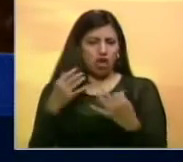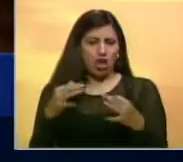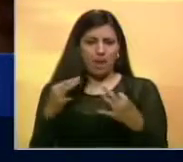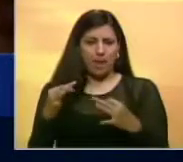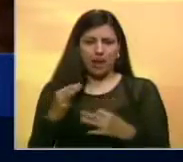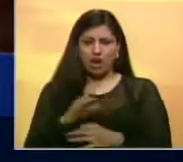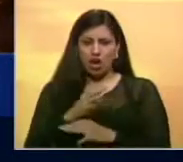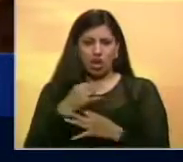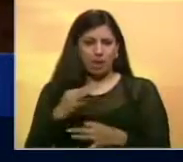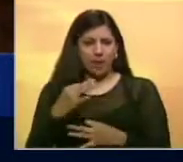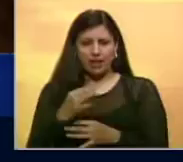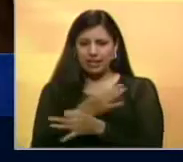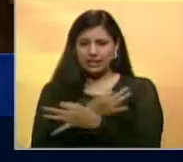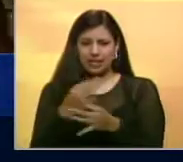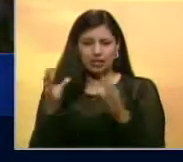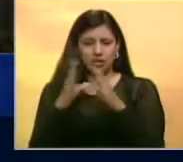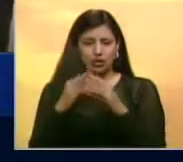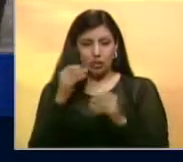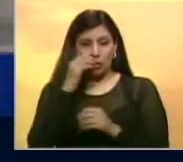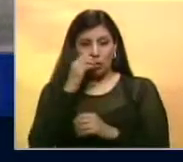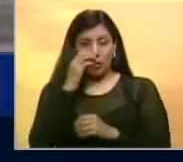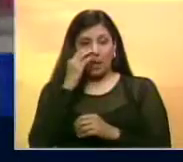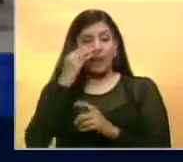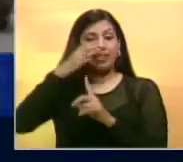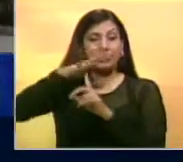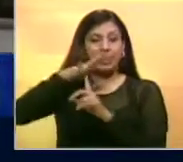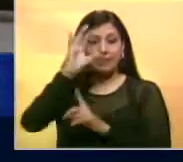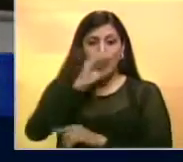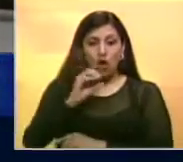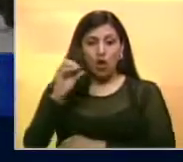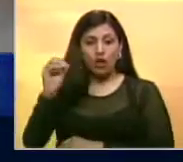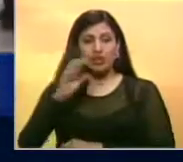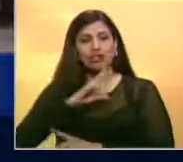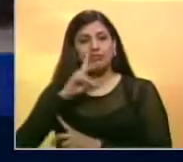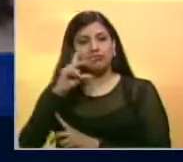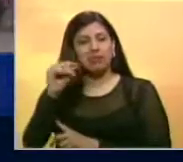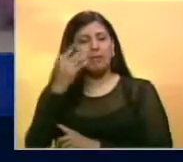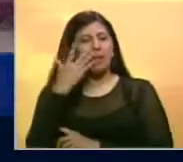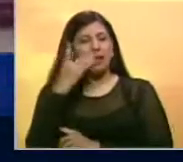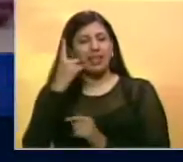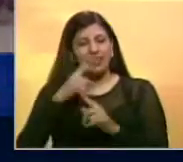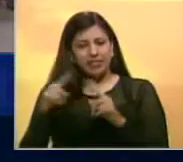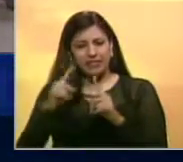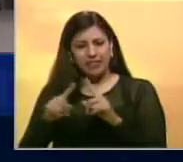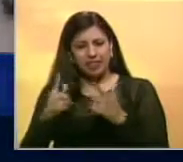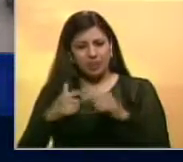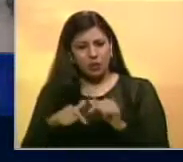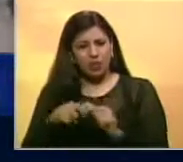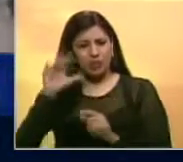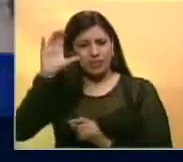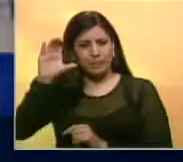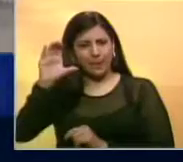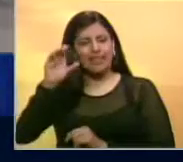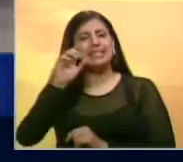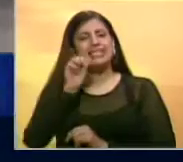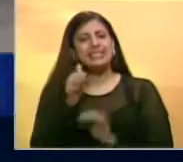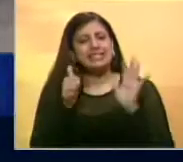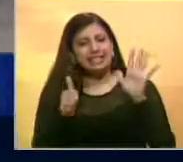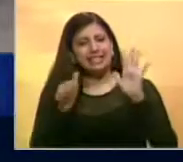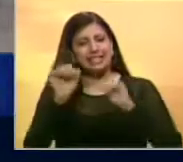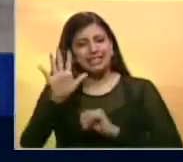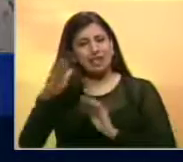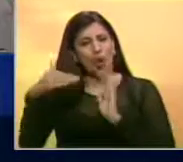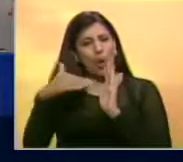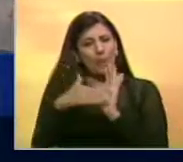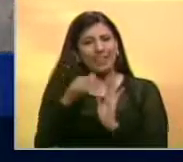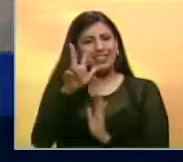Velocidad normal Excelente Solo por el terminal de Oriente se han trasladado hacia distintas regiones del país 65.300